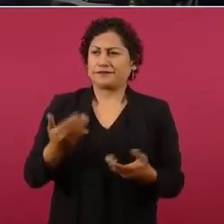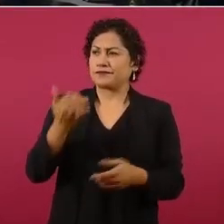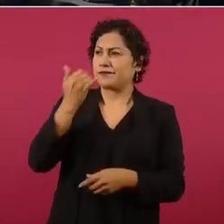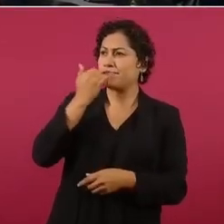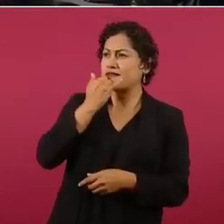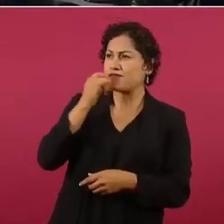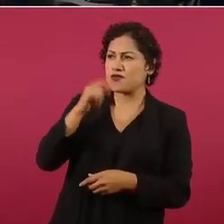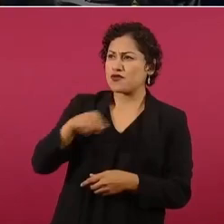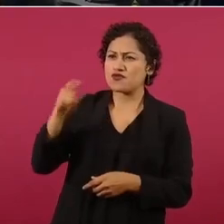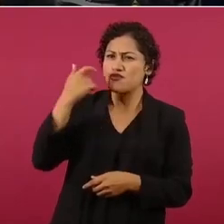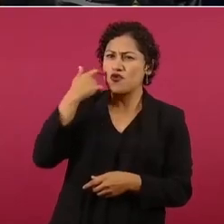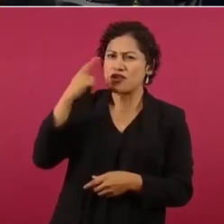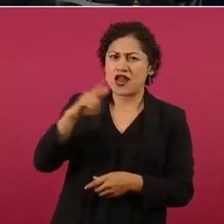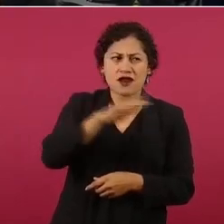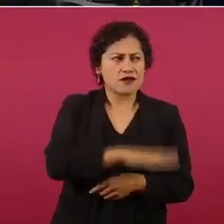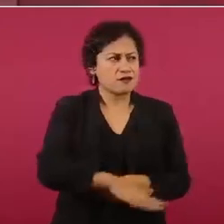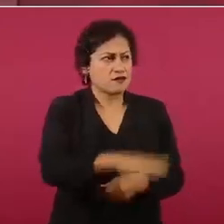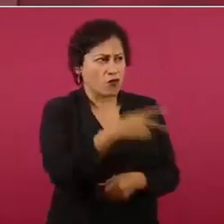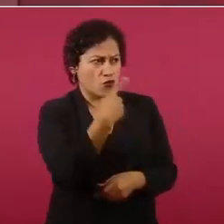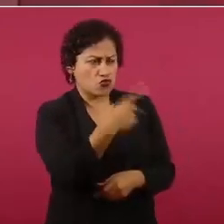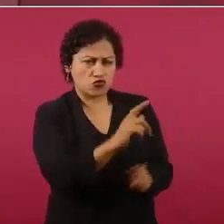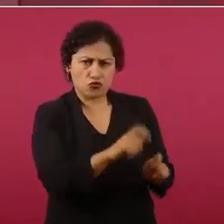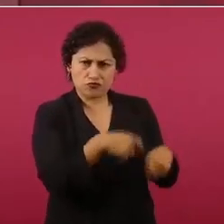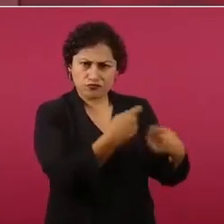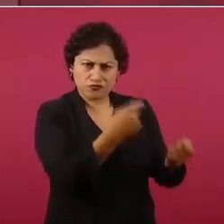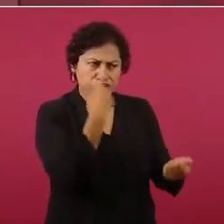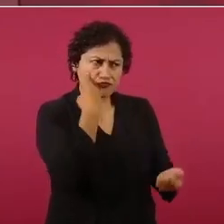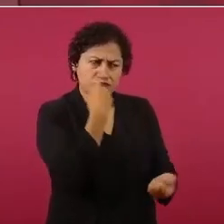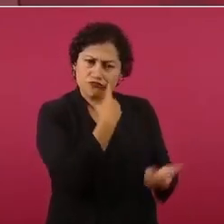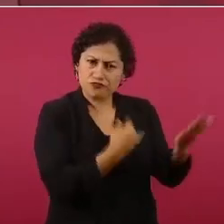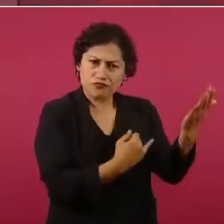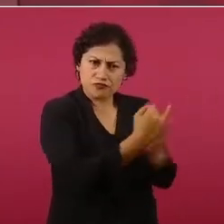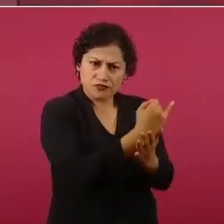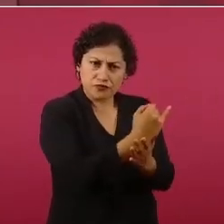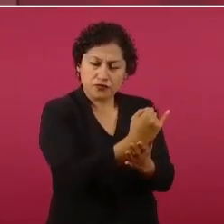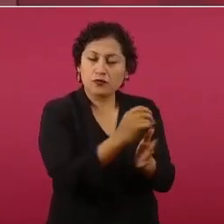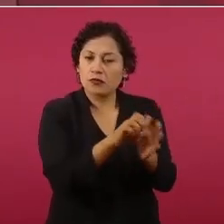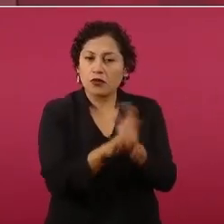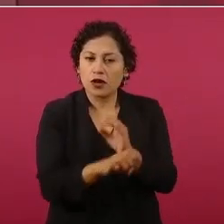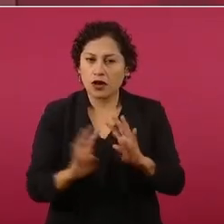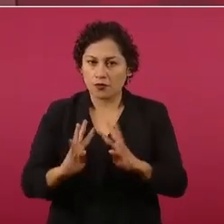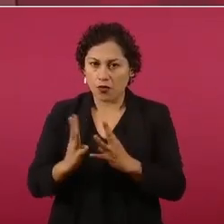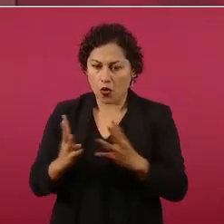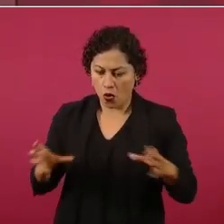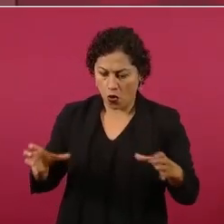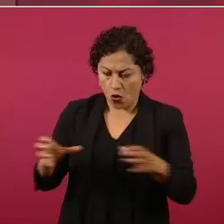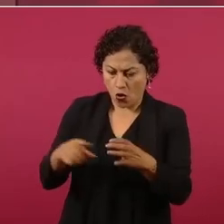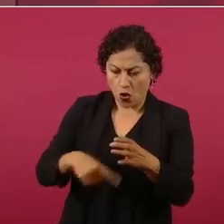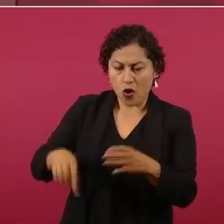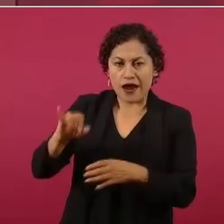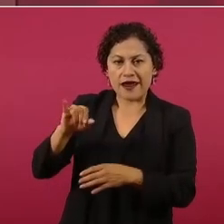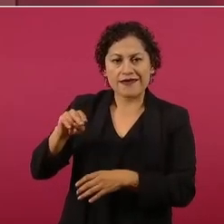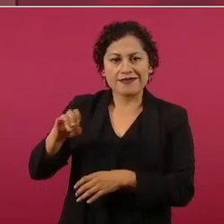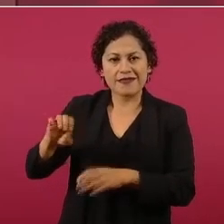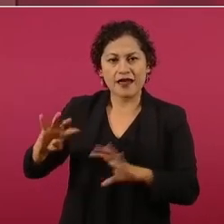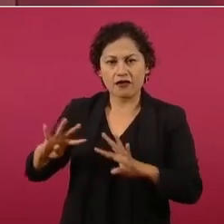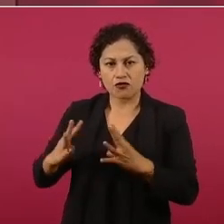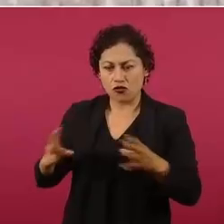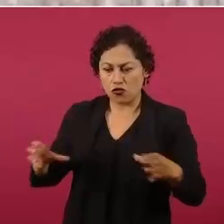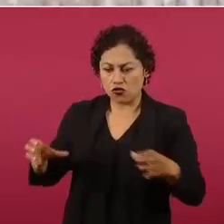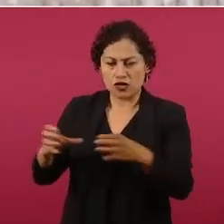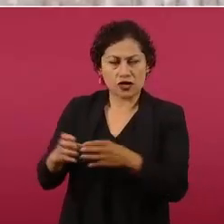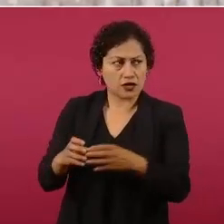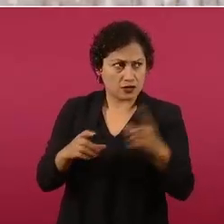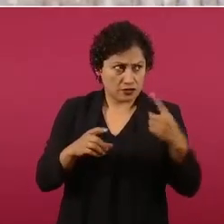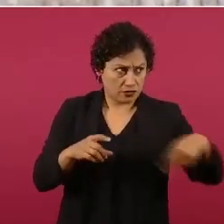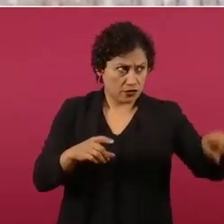a los consejeros y a